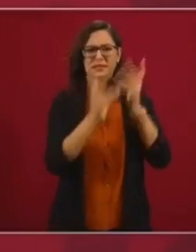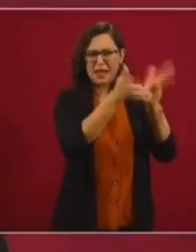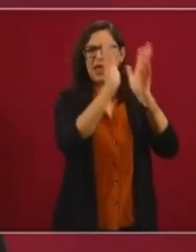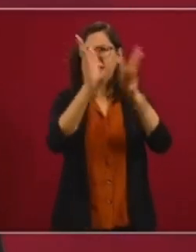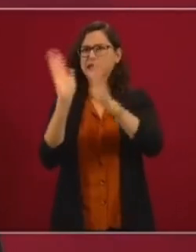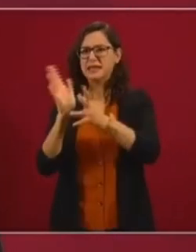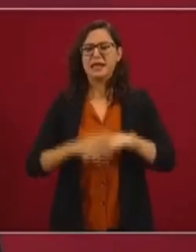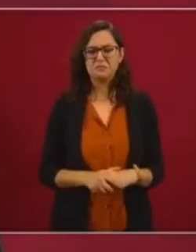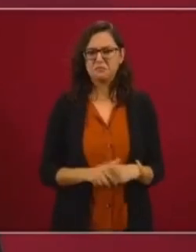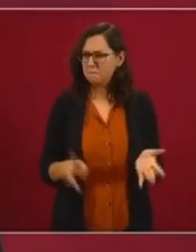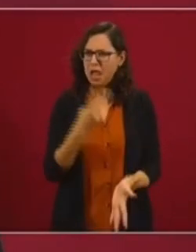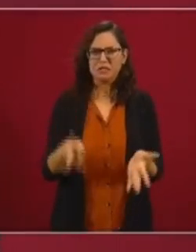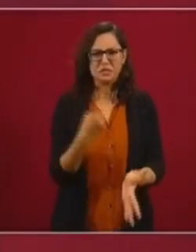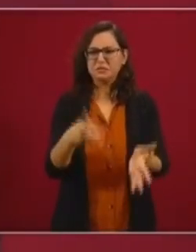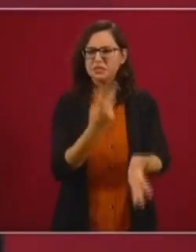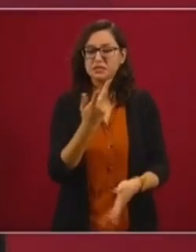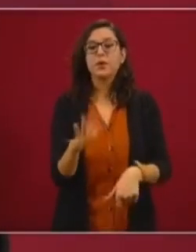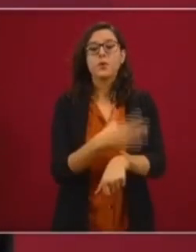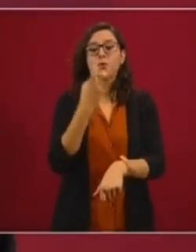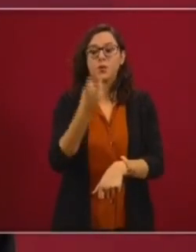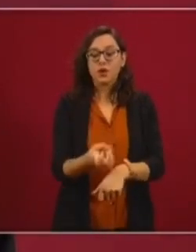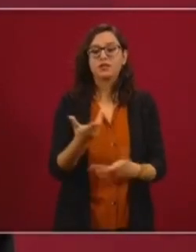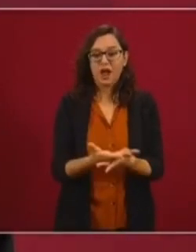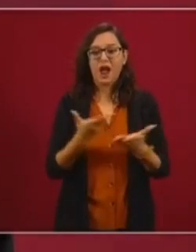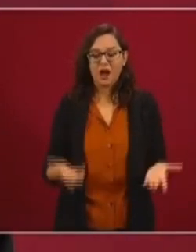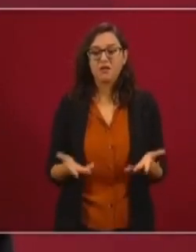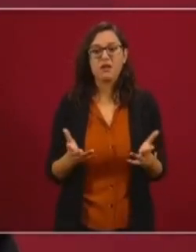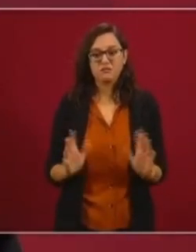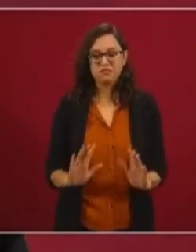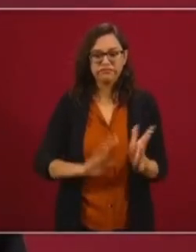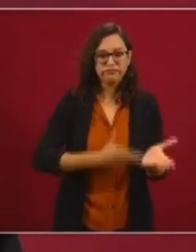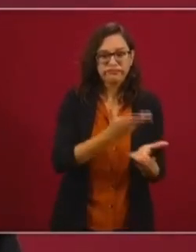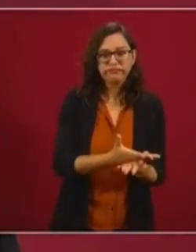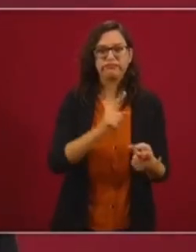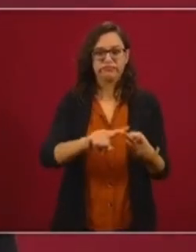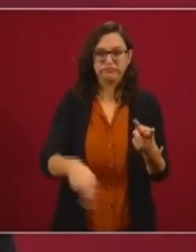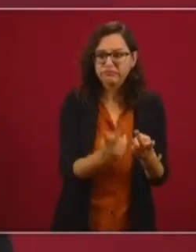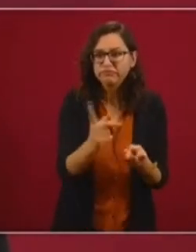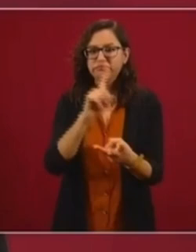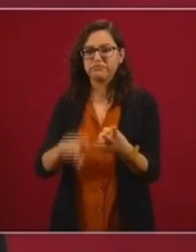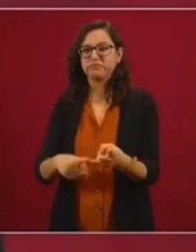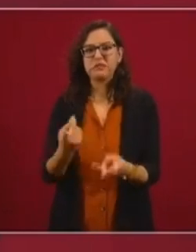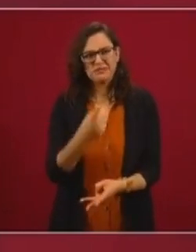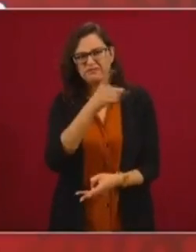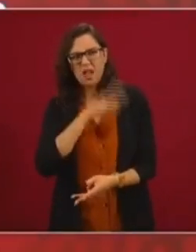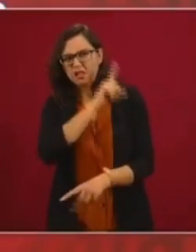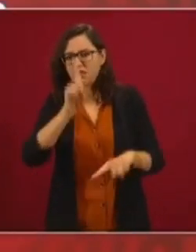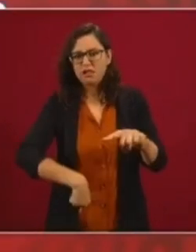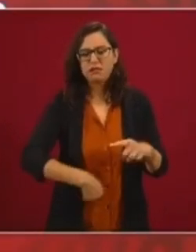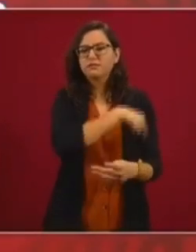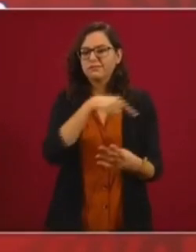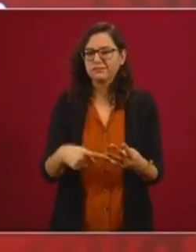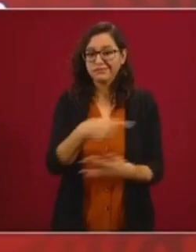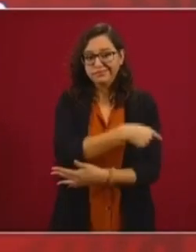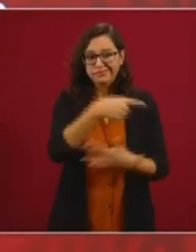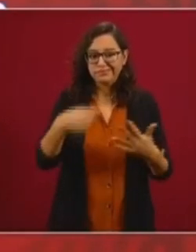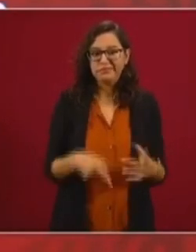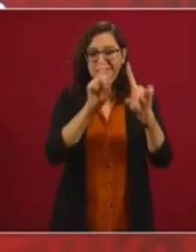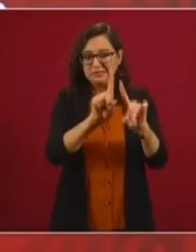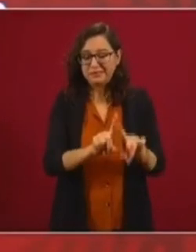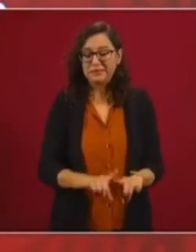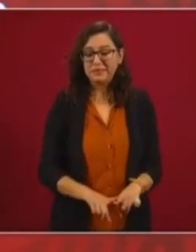cada vez que se requiere. Por eso es el referéndum, el previsito, la consulta, la revocación del mandato. son